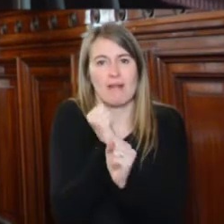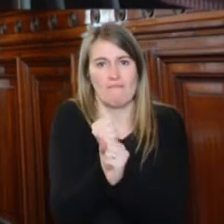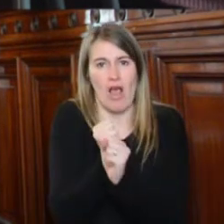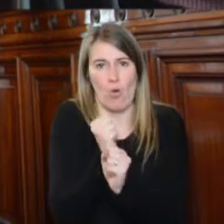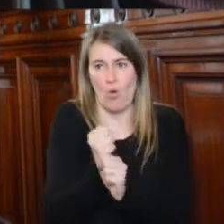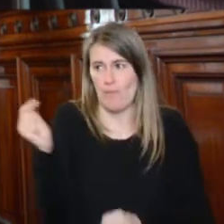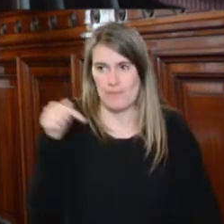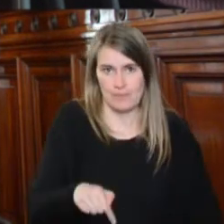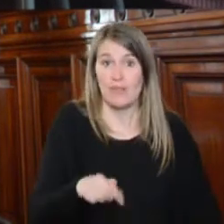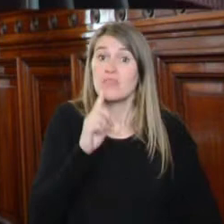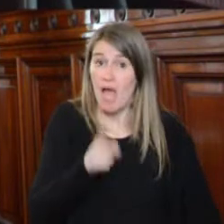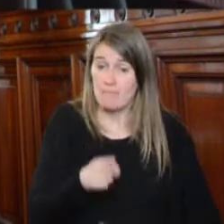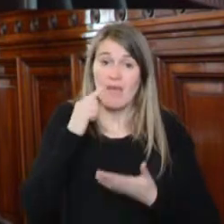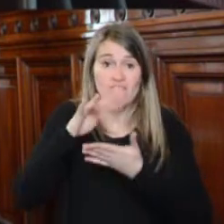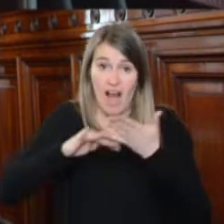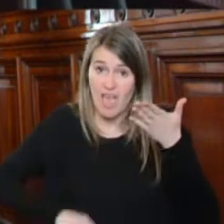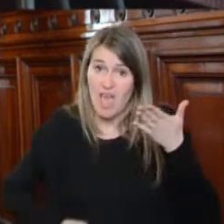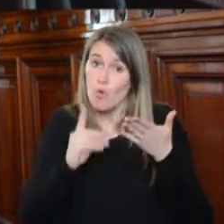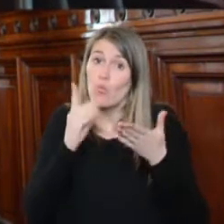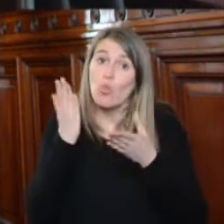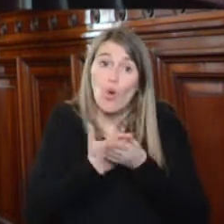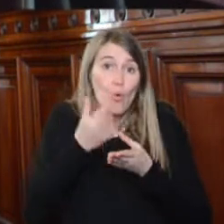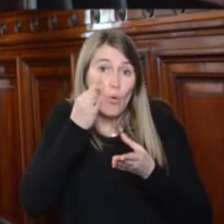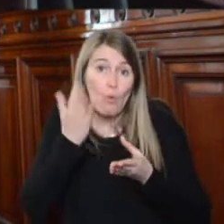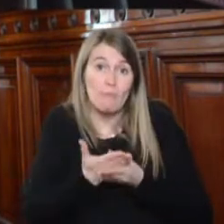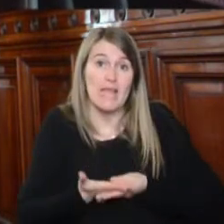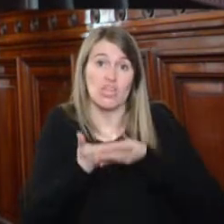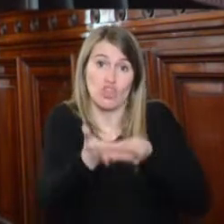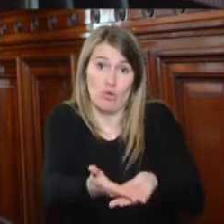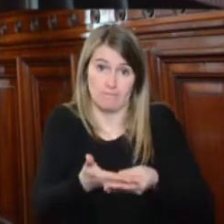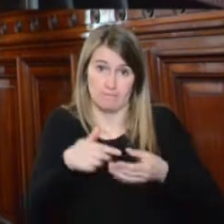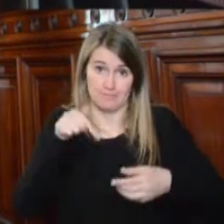a continuación harán lectura del documento que entregarán a esta comisión.